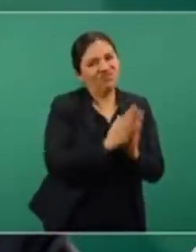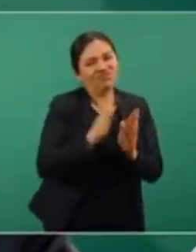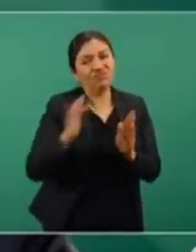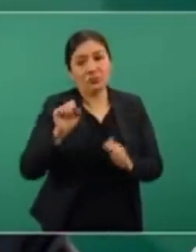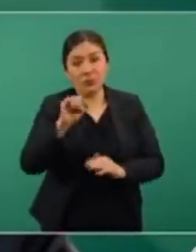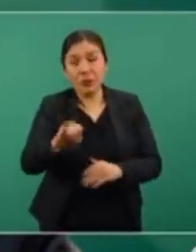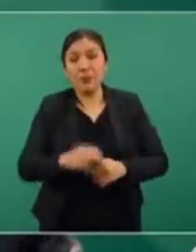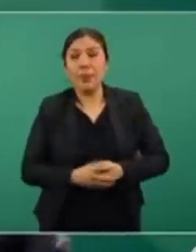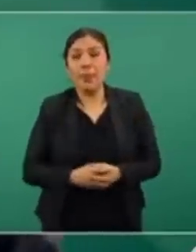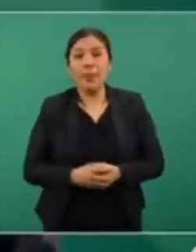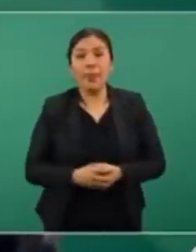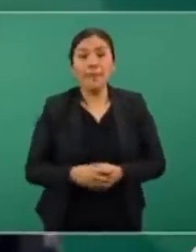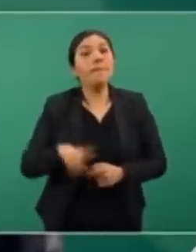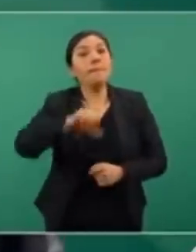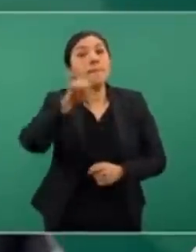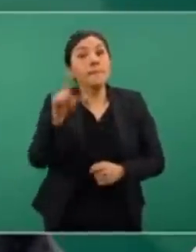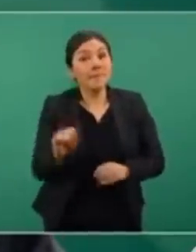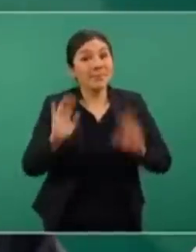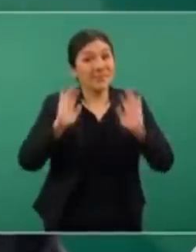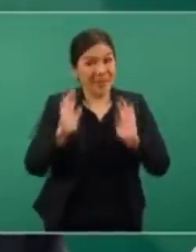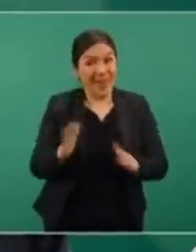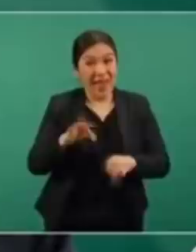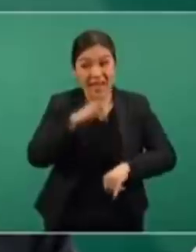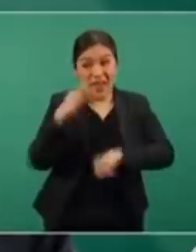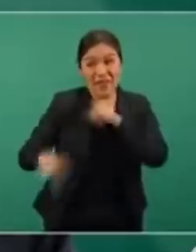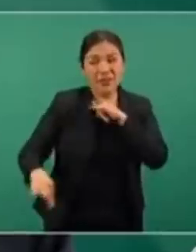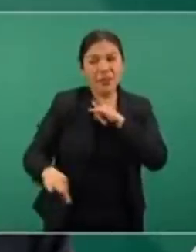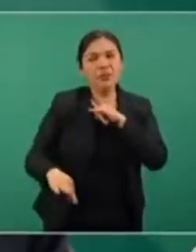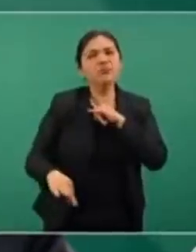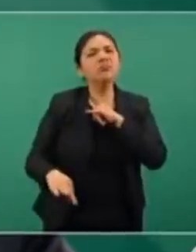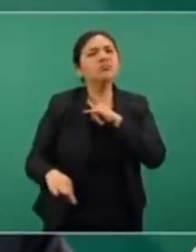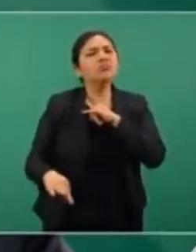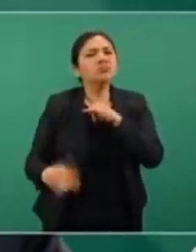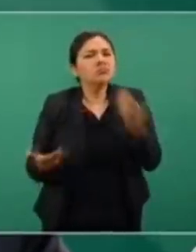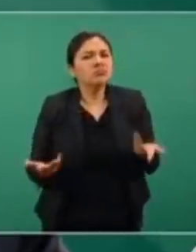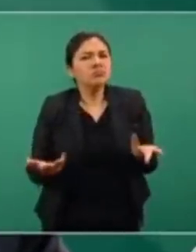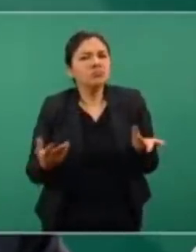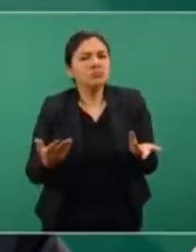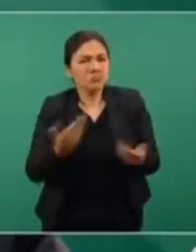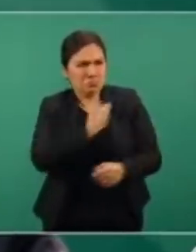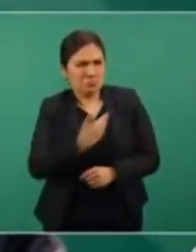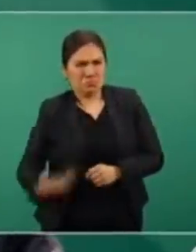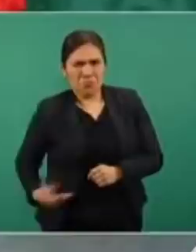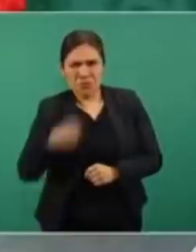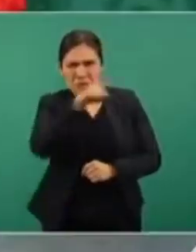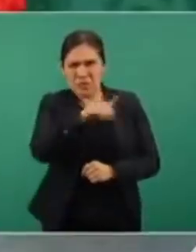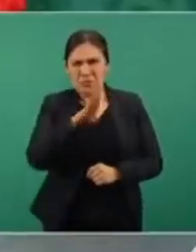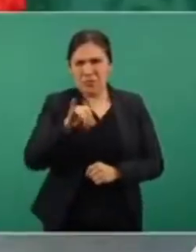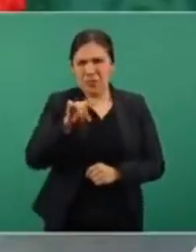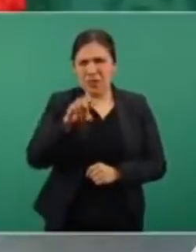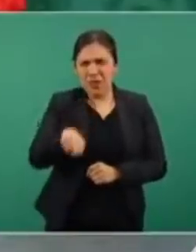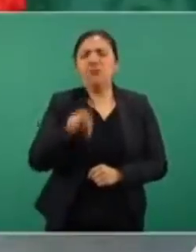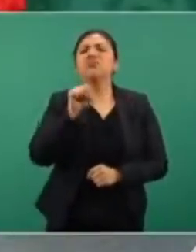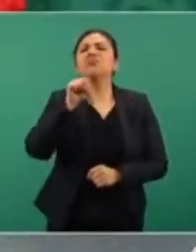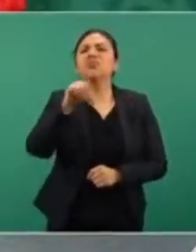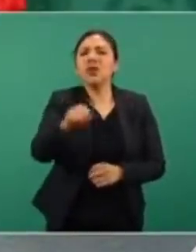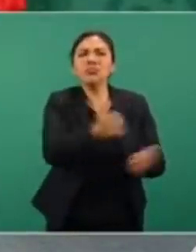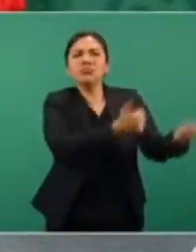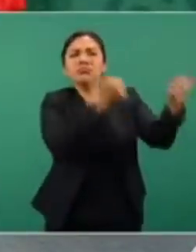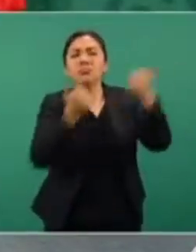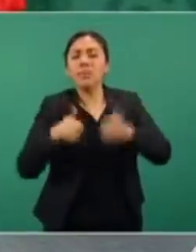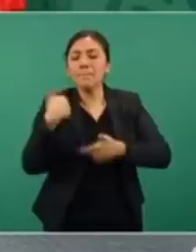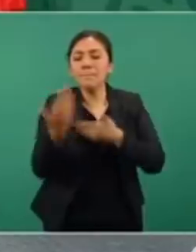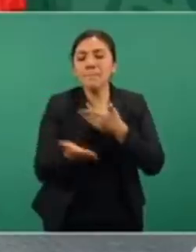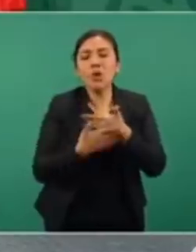y al final terminó el presidente va enviándonos o está por